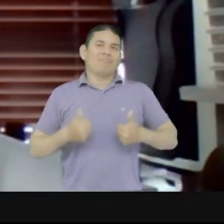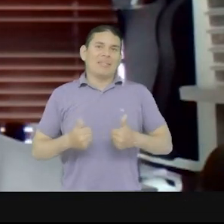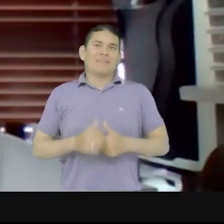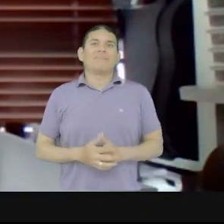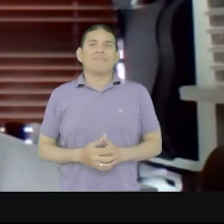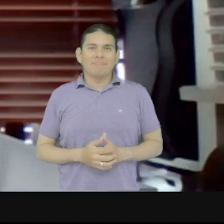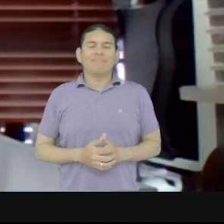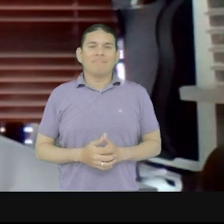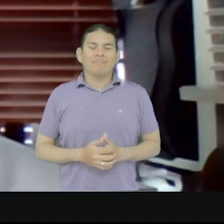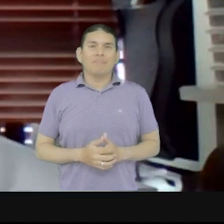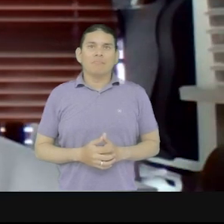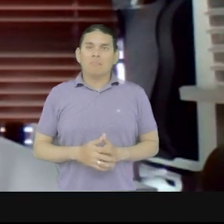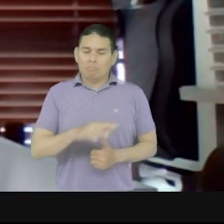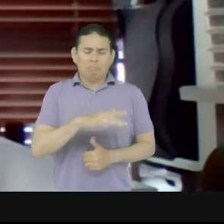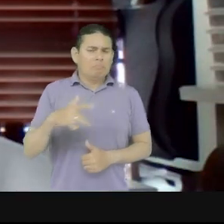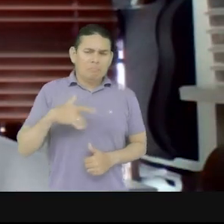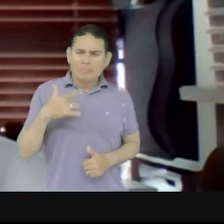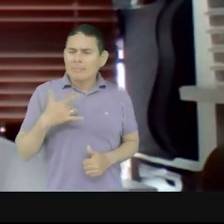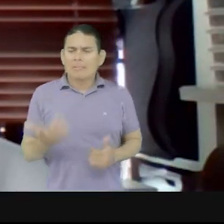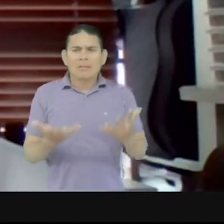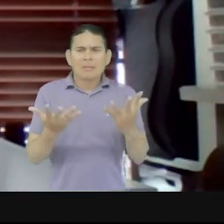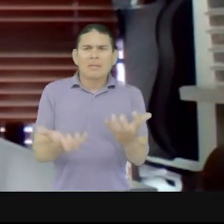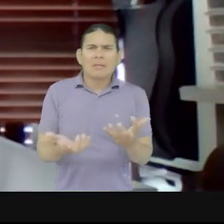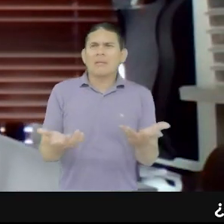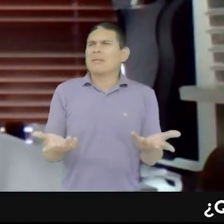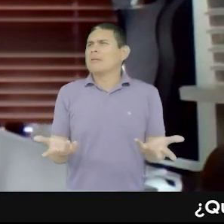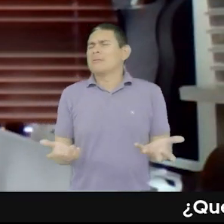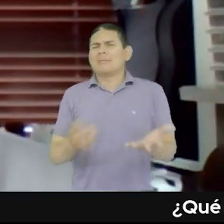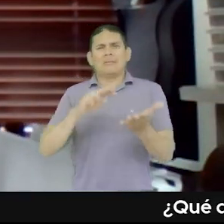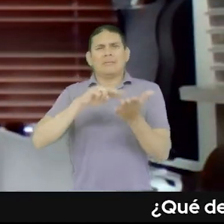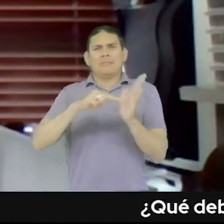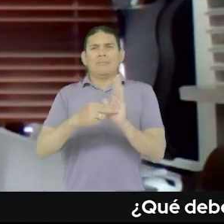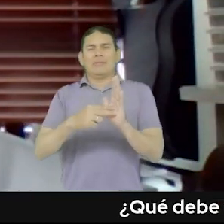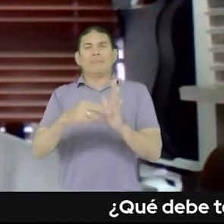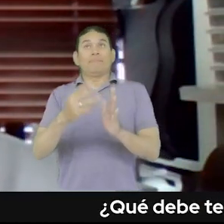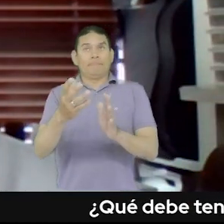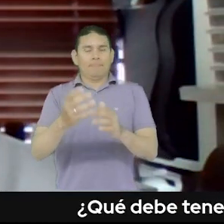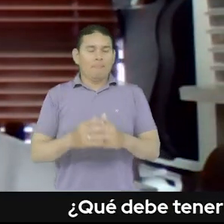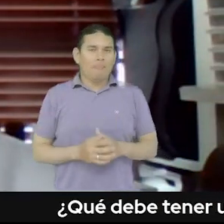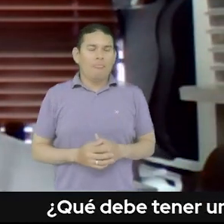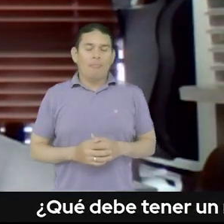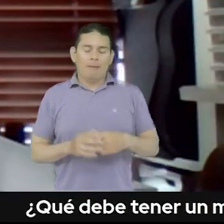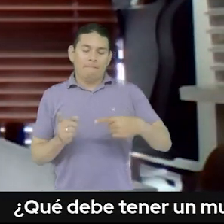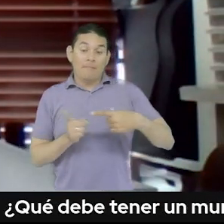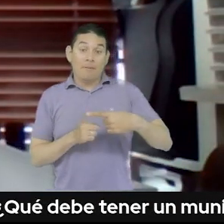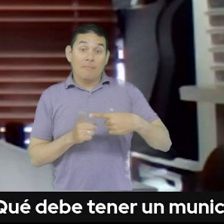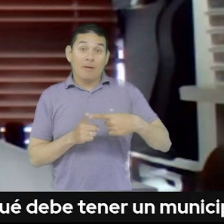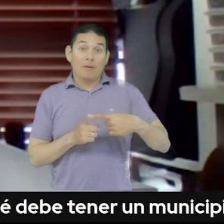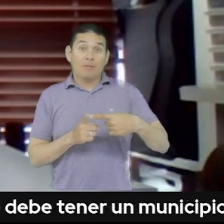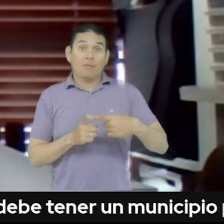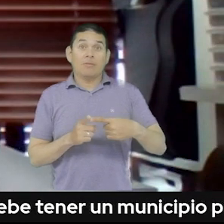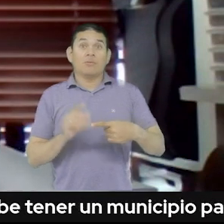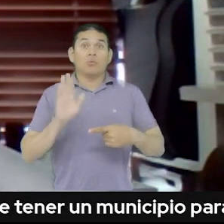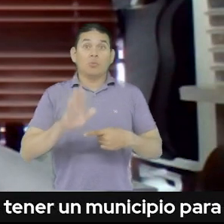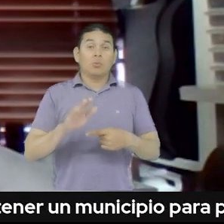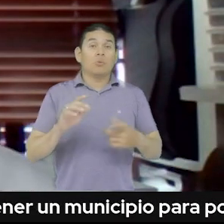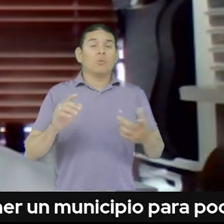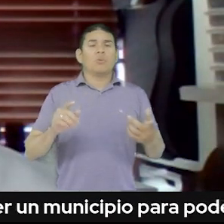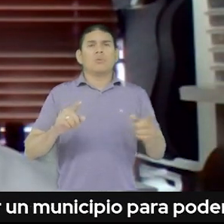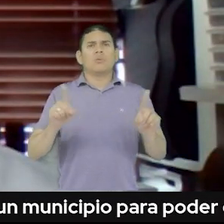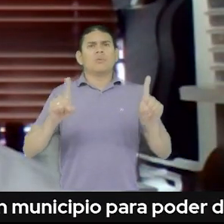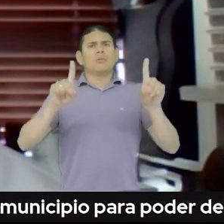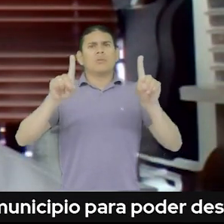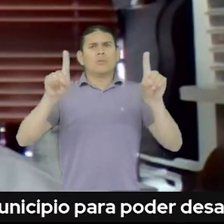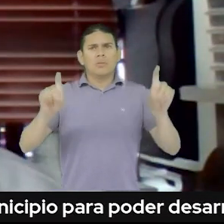Entonces, ¿cómo se traduce esa voluntad en algo práctico? Se traduce primero en que el tema de discapacidad, en este